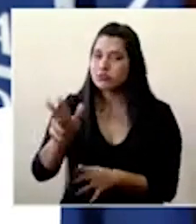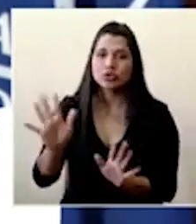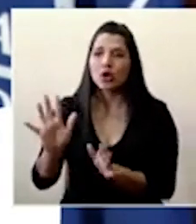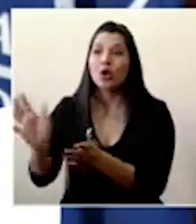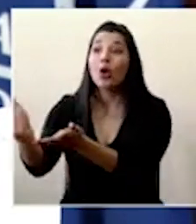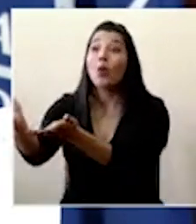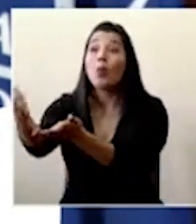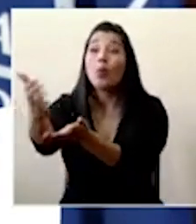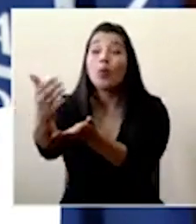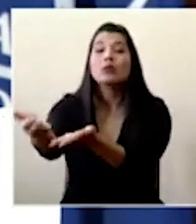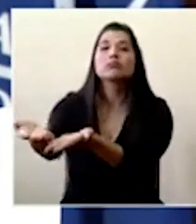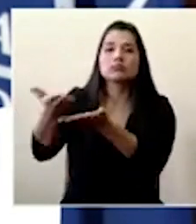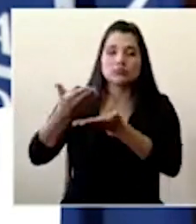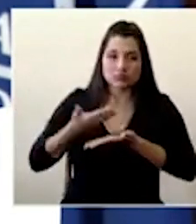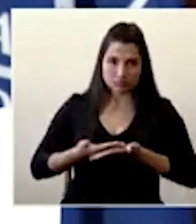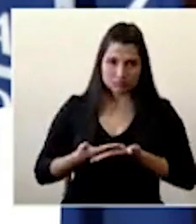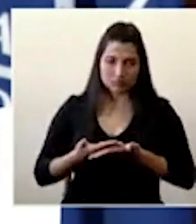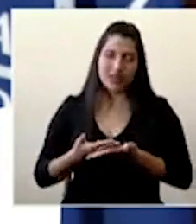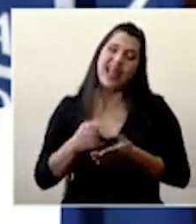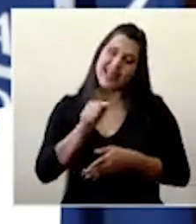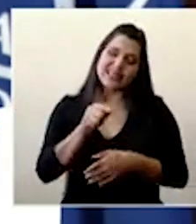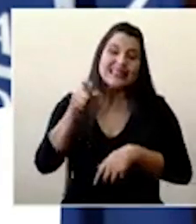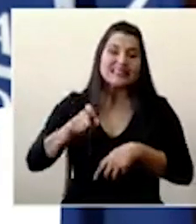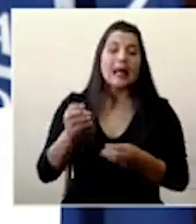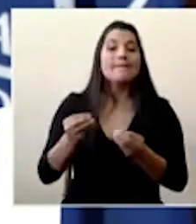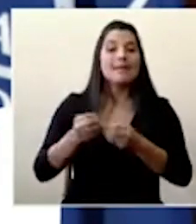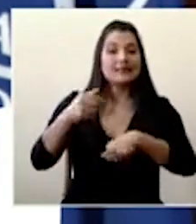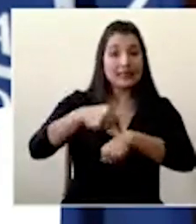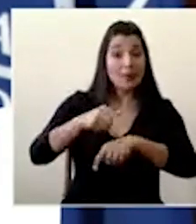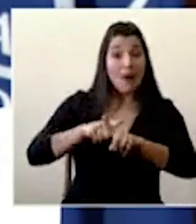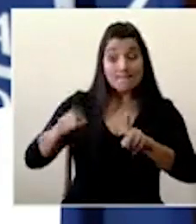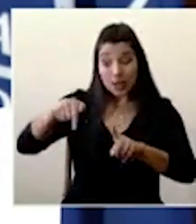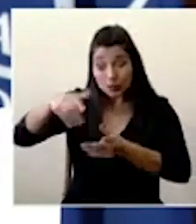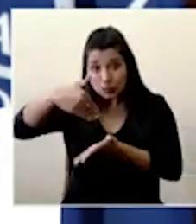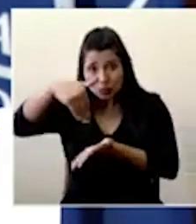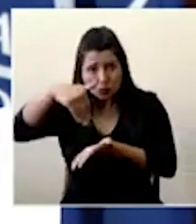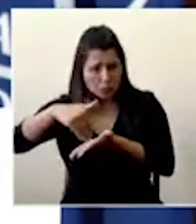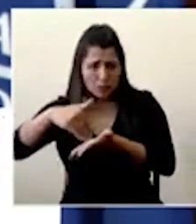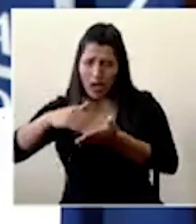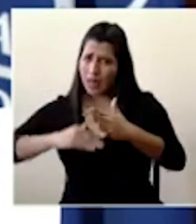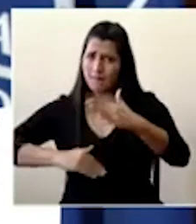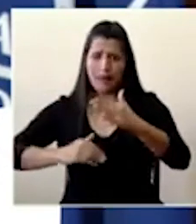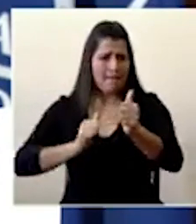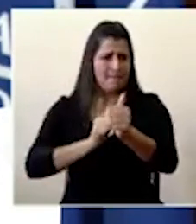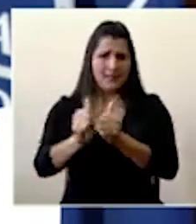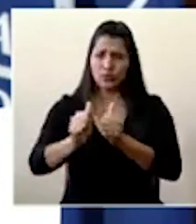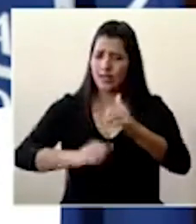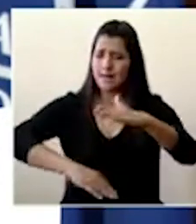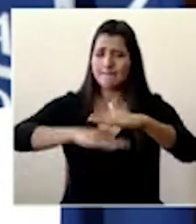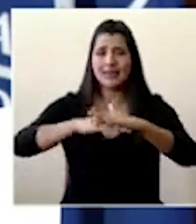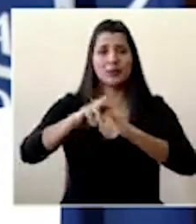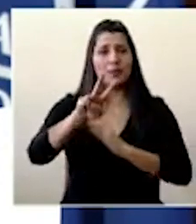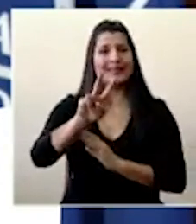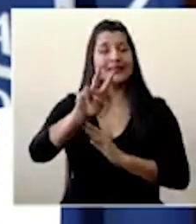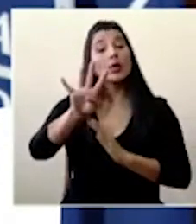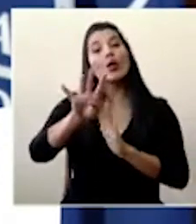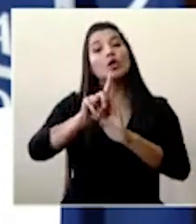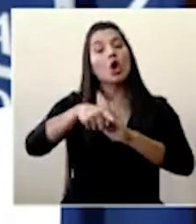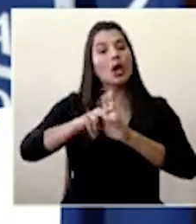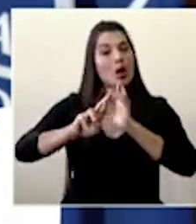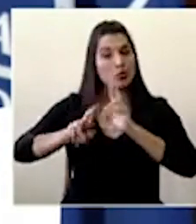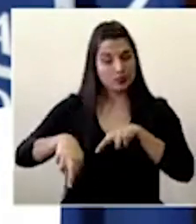a lo que es inciensa y en la misma caja los resultados no han sobrepasado en su gran mayoría las 24 horas para estar disponibles